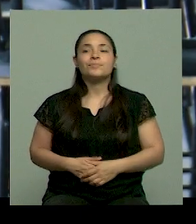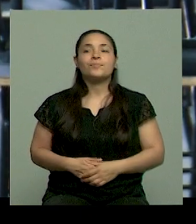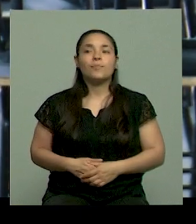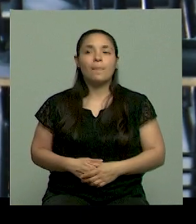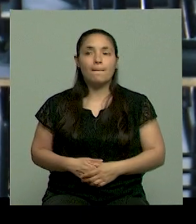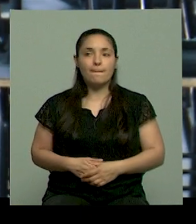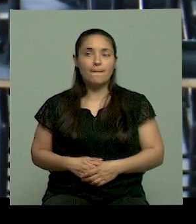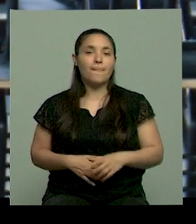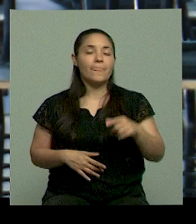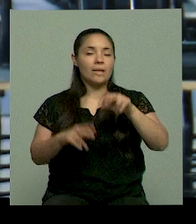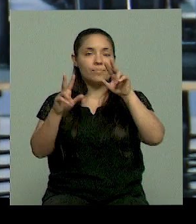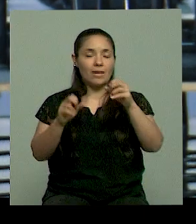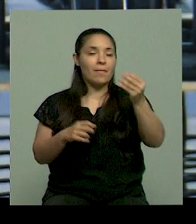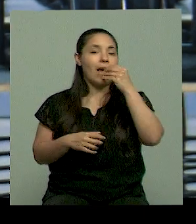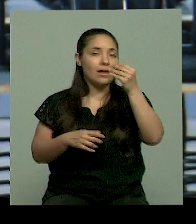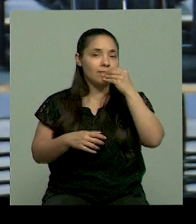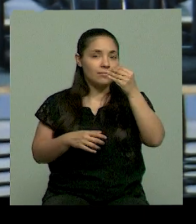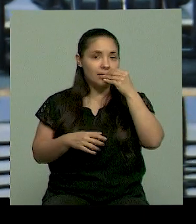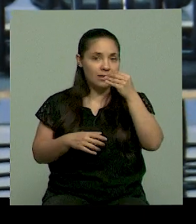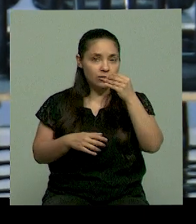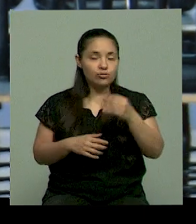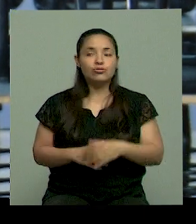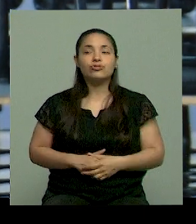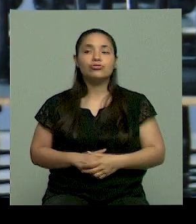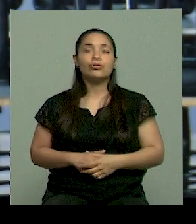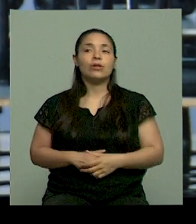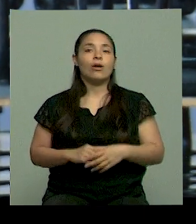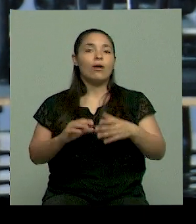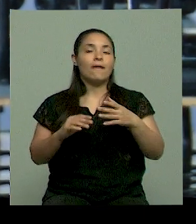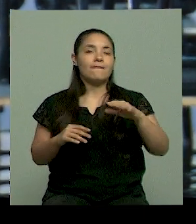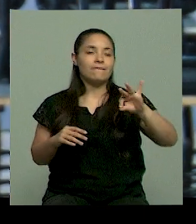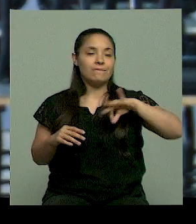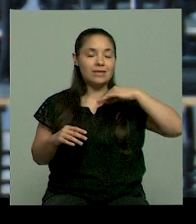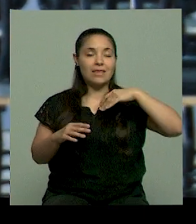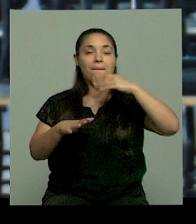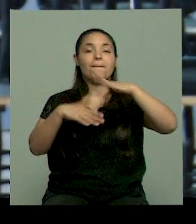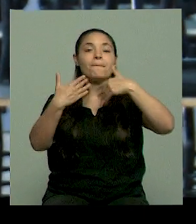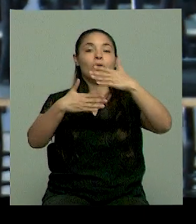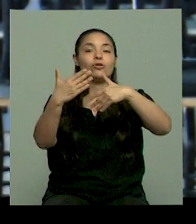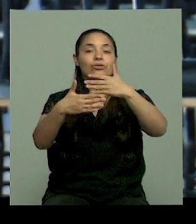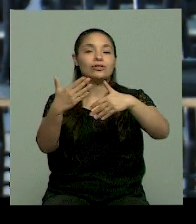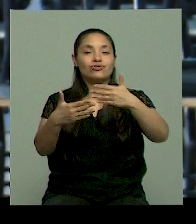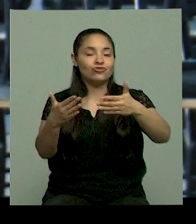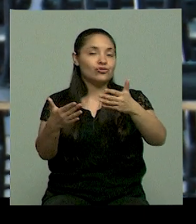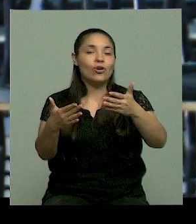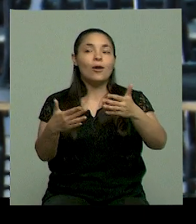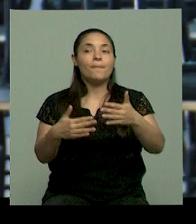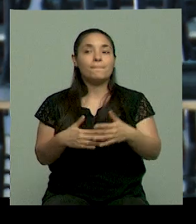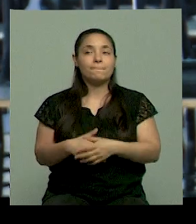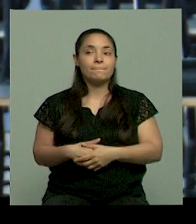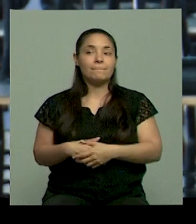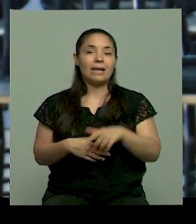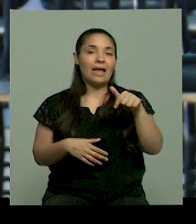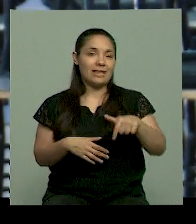tipo de alimentación, te hago la proyección de vida que nos tenemos las personas, esta